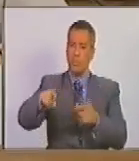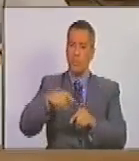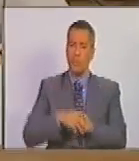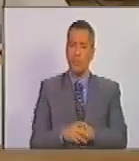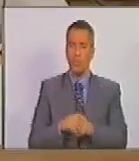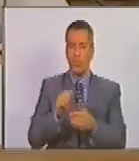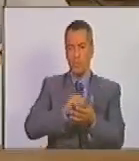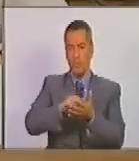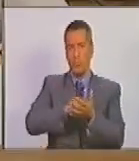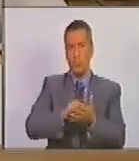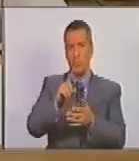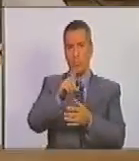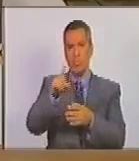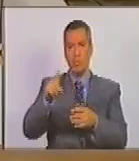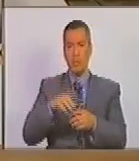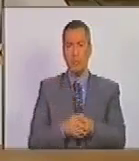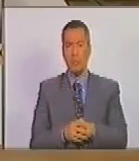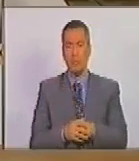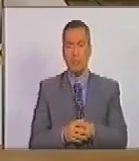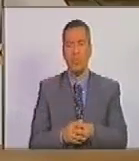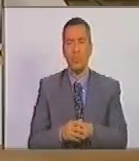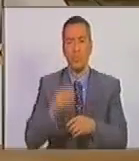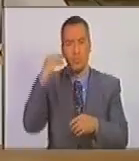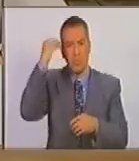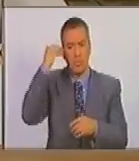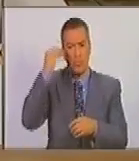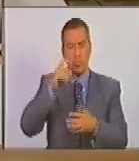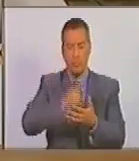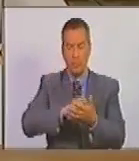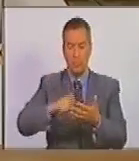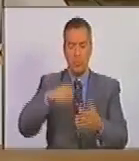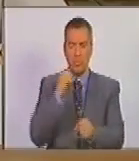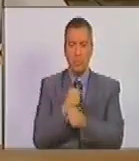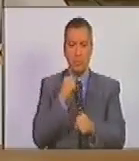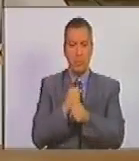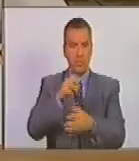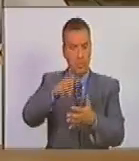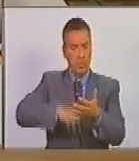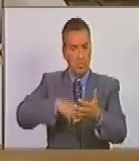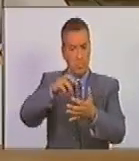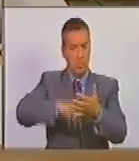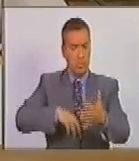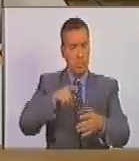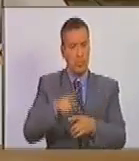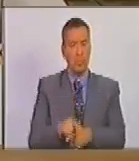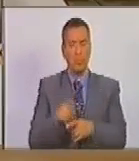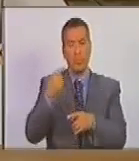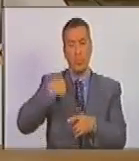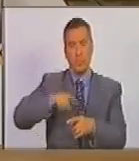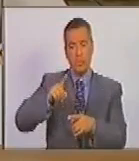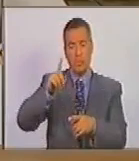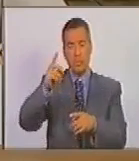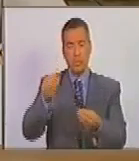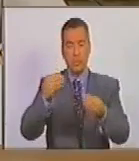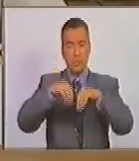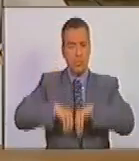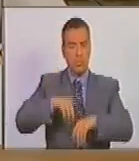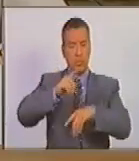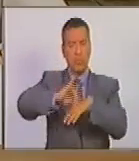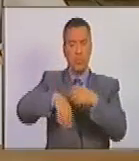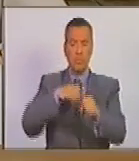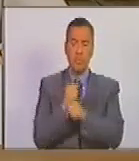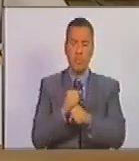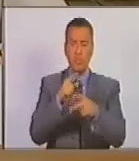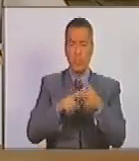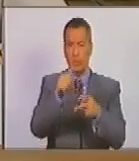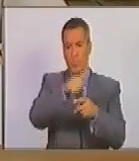términos. Artículo 11. Se considera contrato de trabajo agrícola ocasional aquel convenido por jornada o